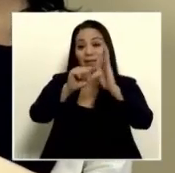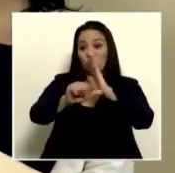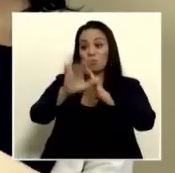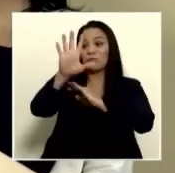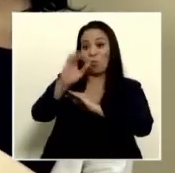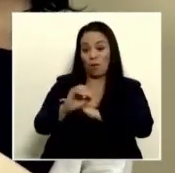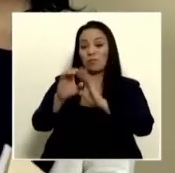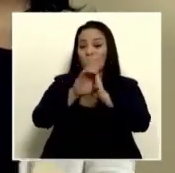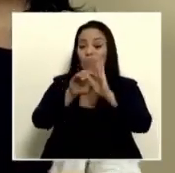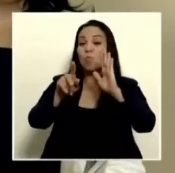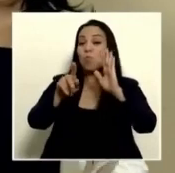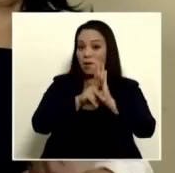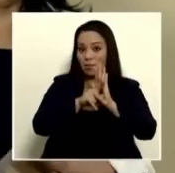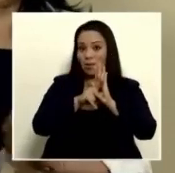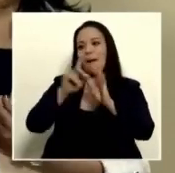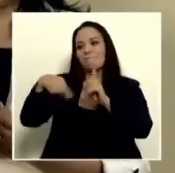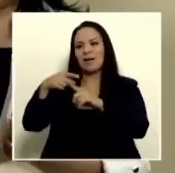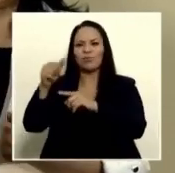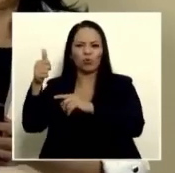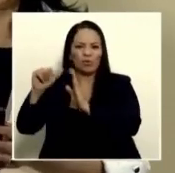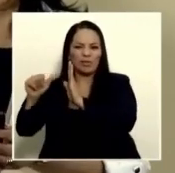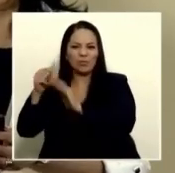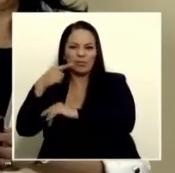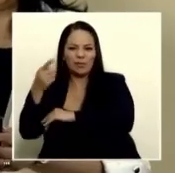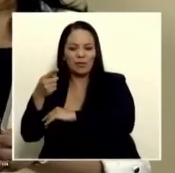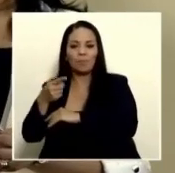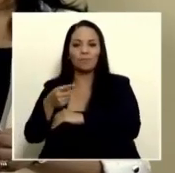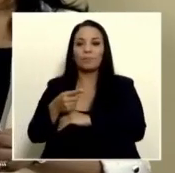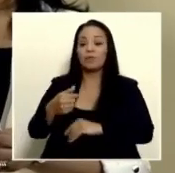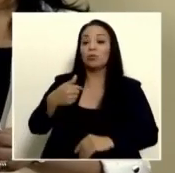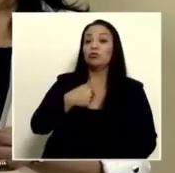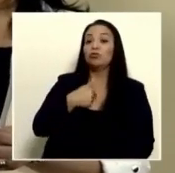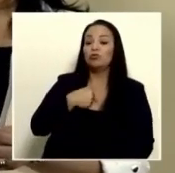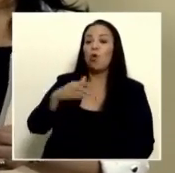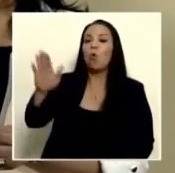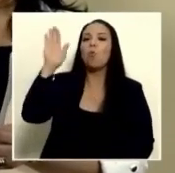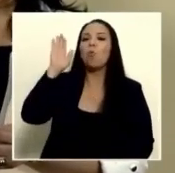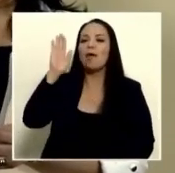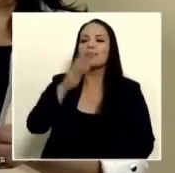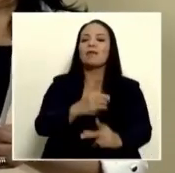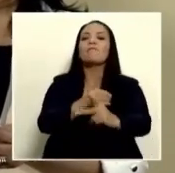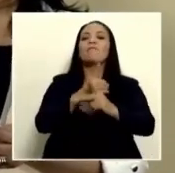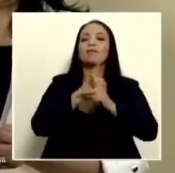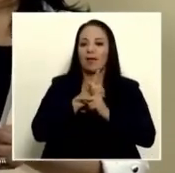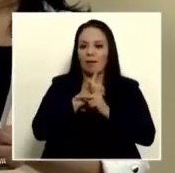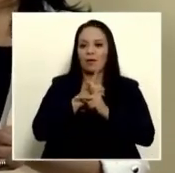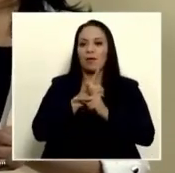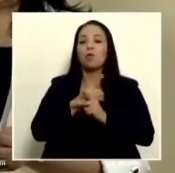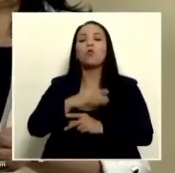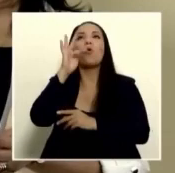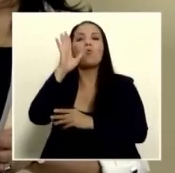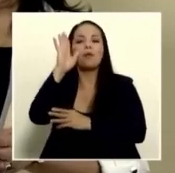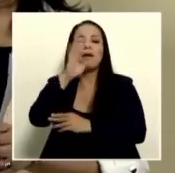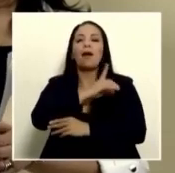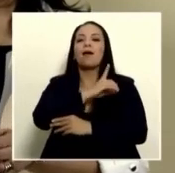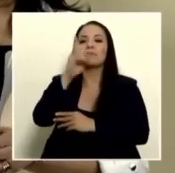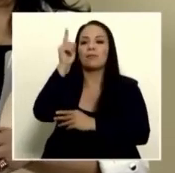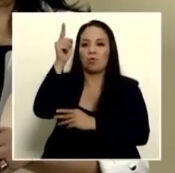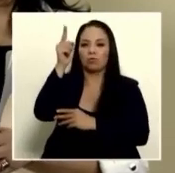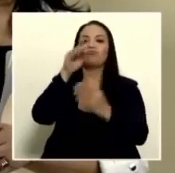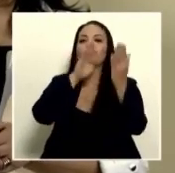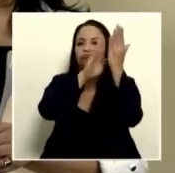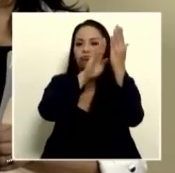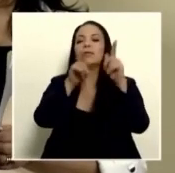de la constitución política que yo juré defender ante Dios y la patria me